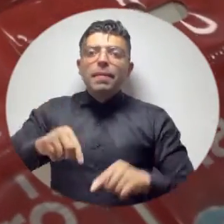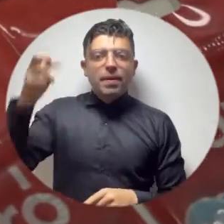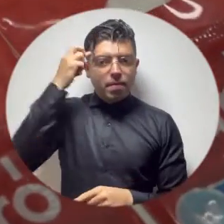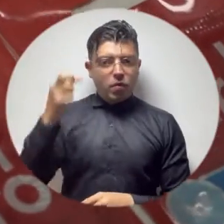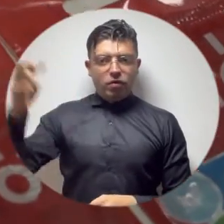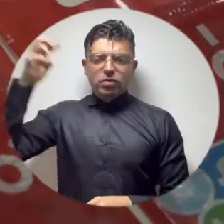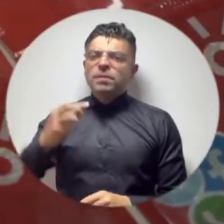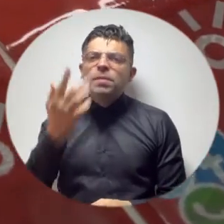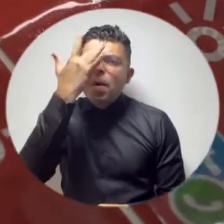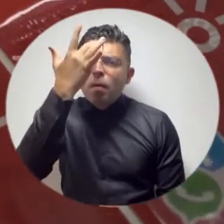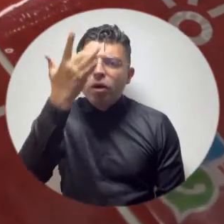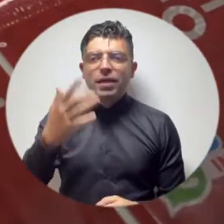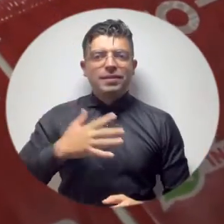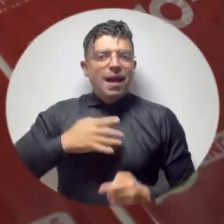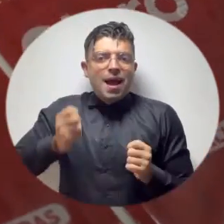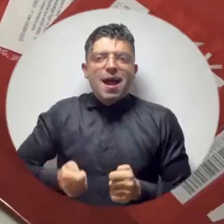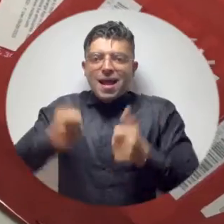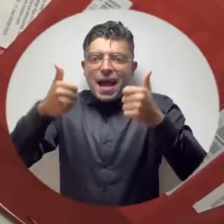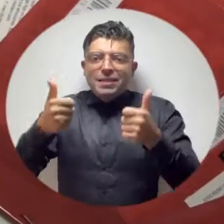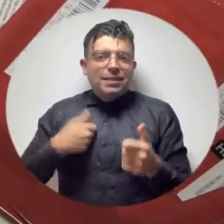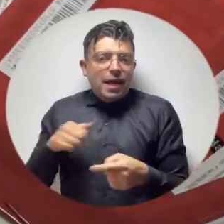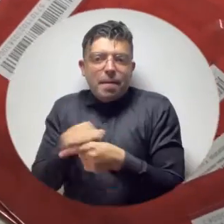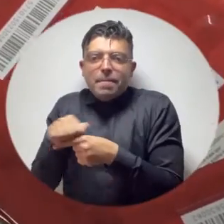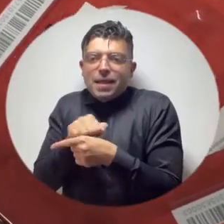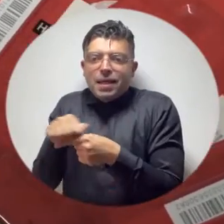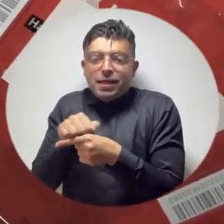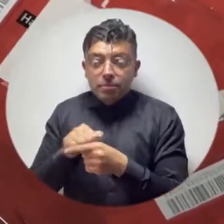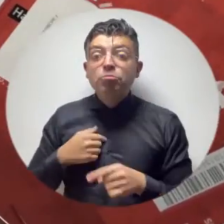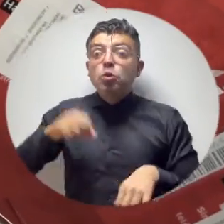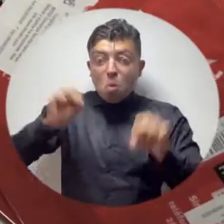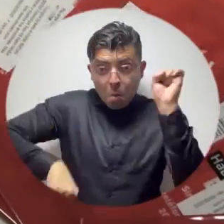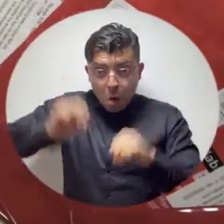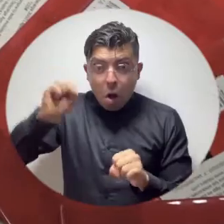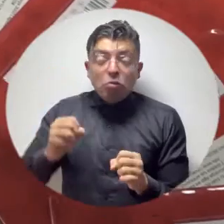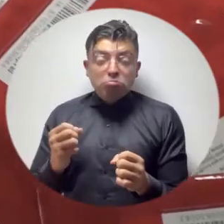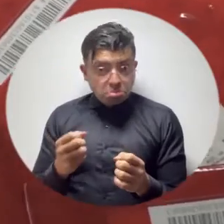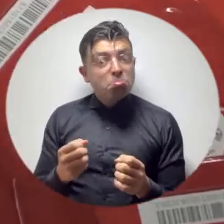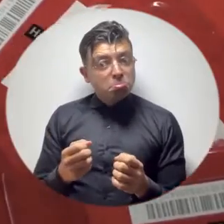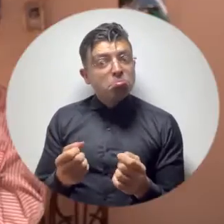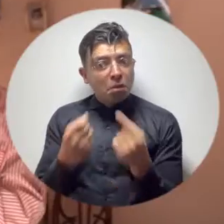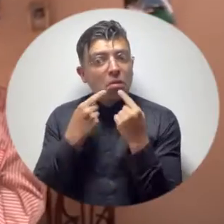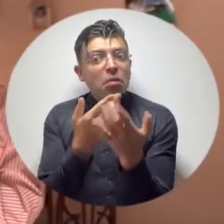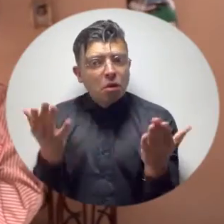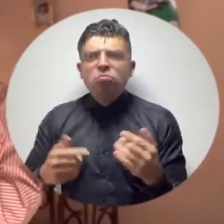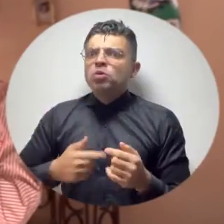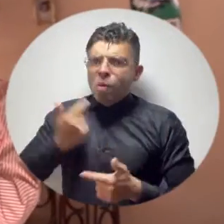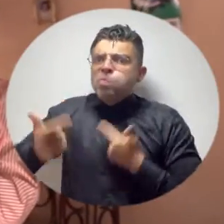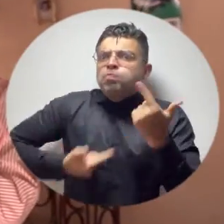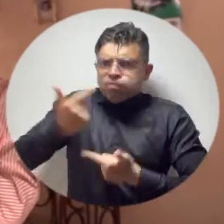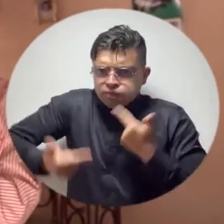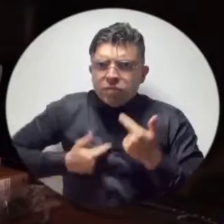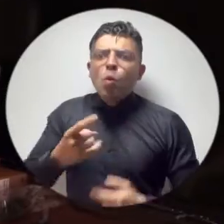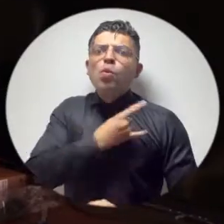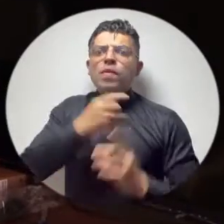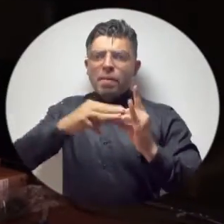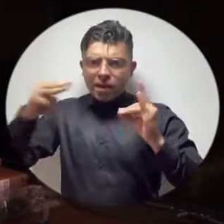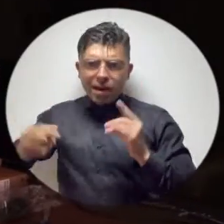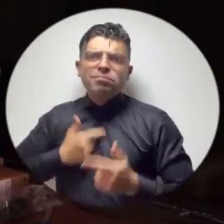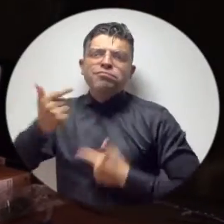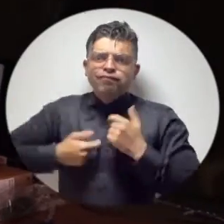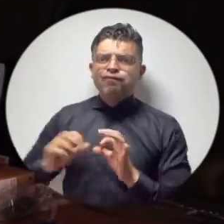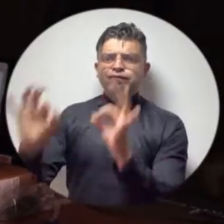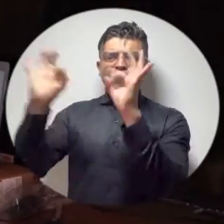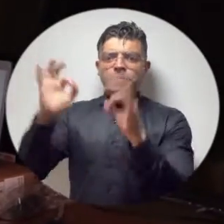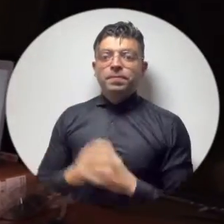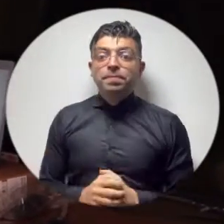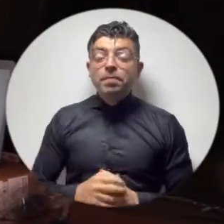sino profesional, puesto que ya estoy casi cerca a hacer las prácticas. Puedo decir que es de pronto una de las mejores gestiones que tiene la Universidad